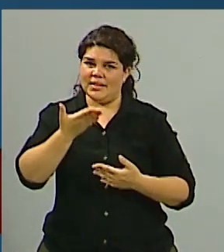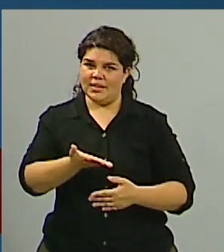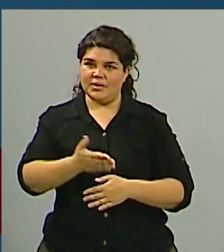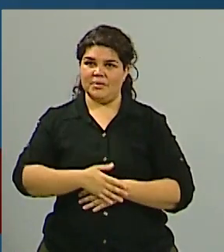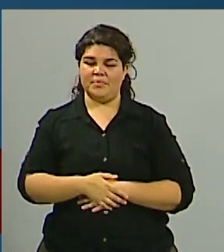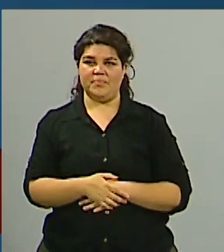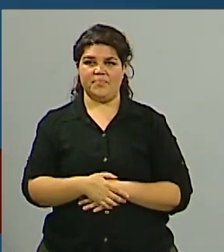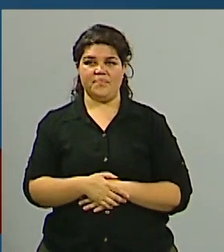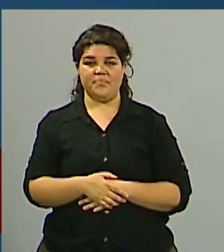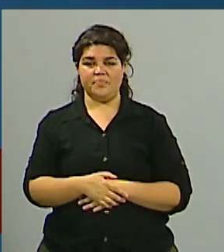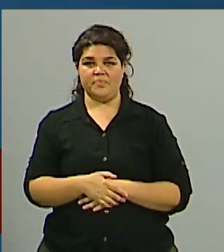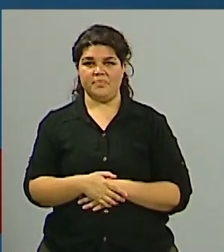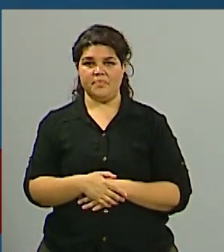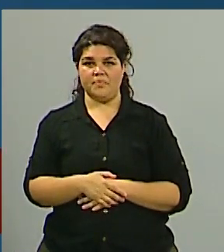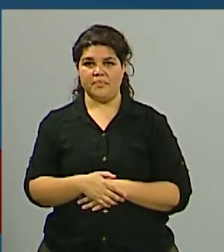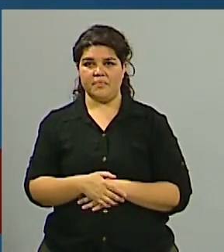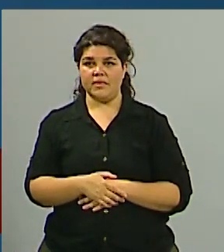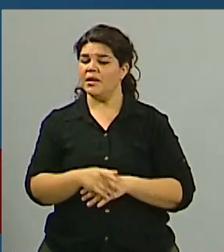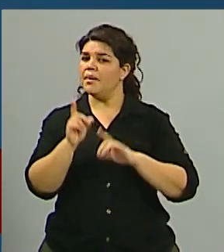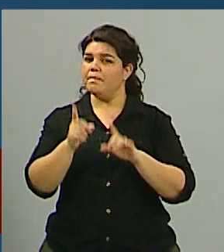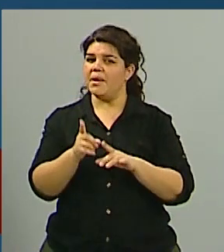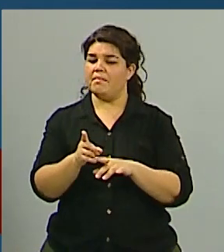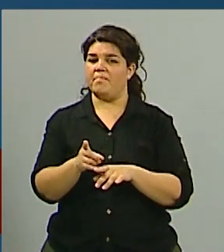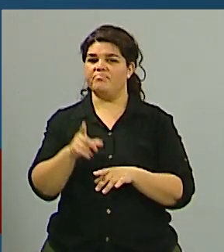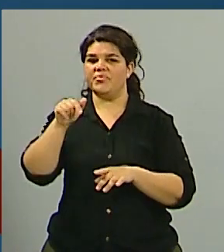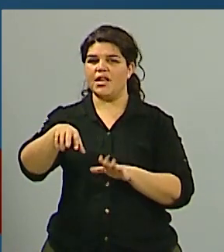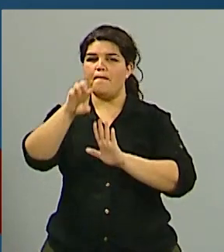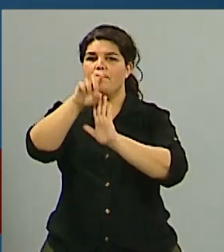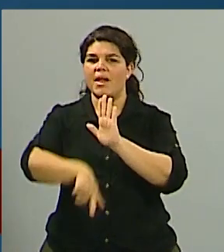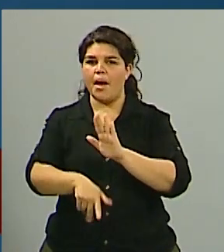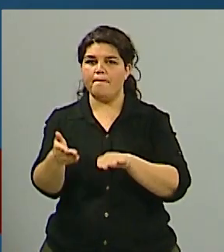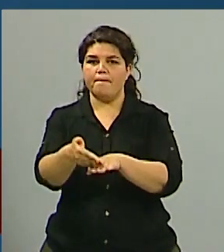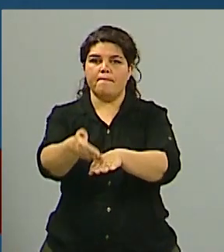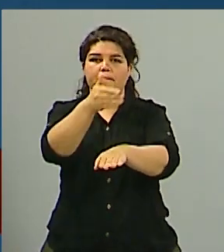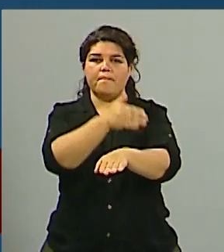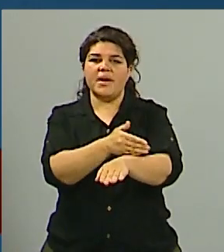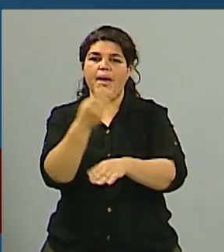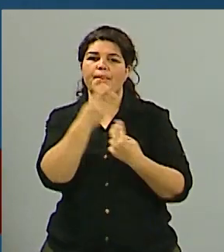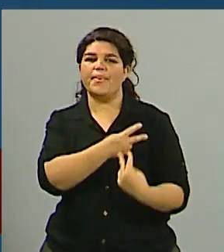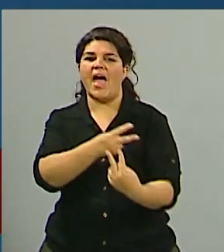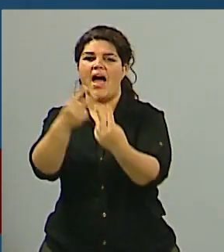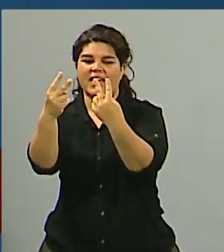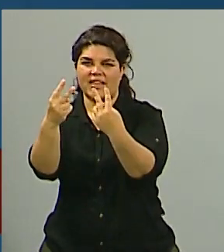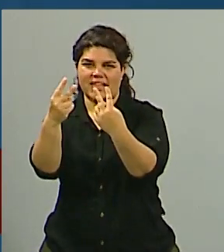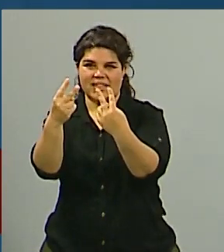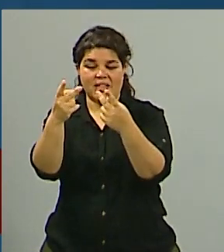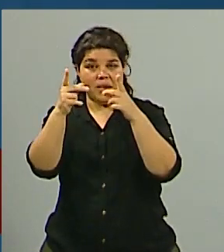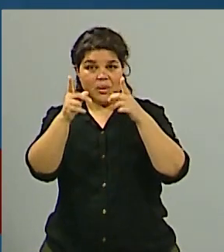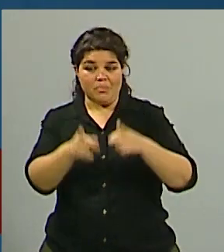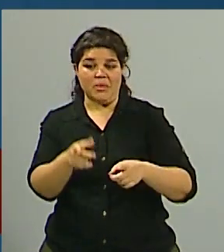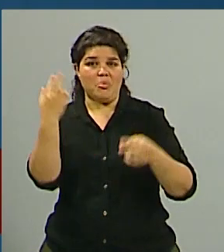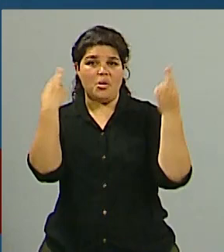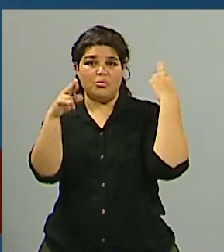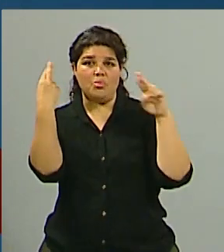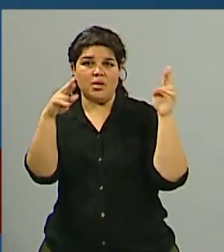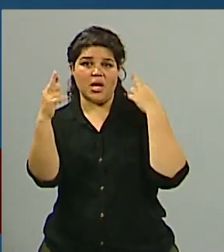sin duda el tema del previaje ha sido un gran estímulo para el sector turístico en nuestro